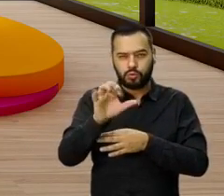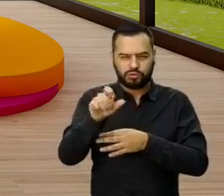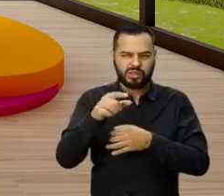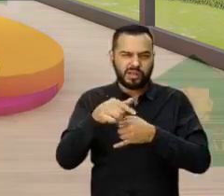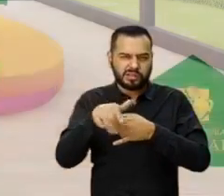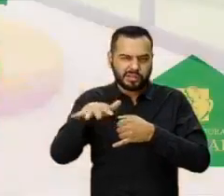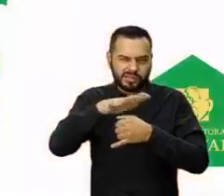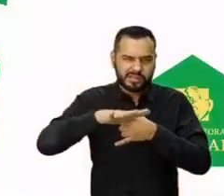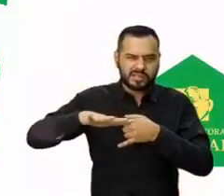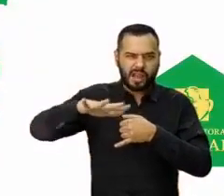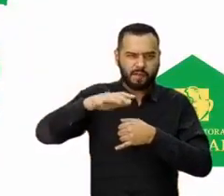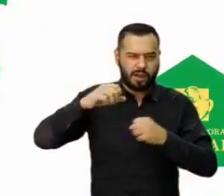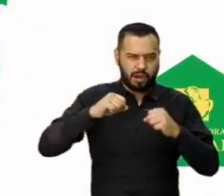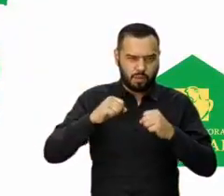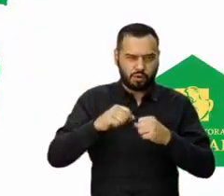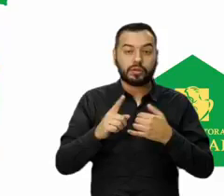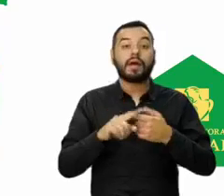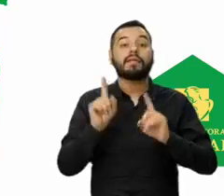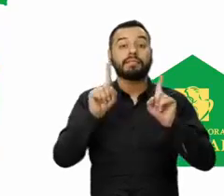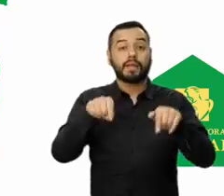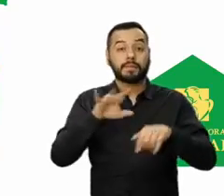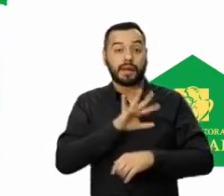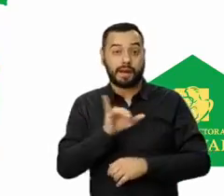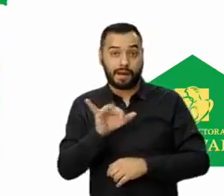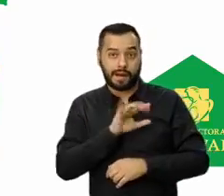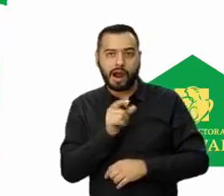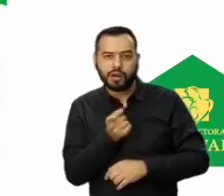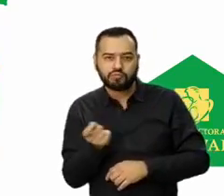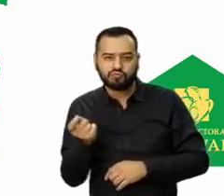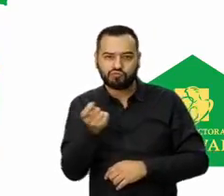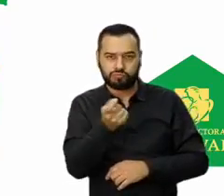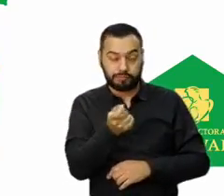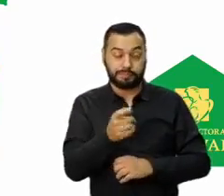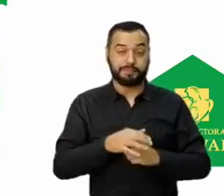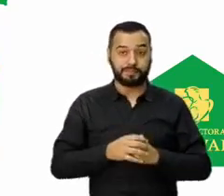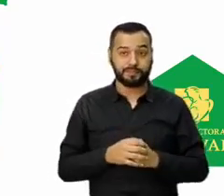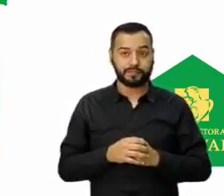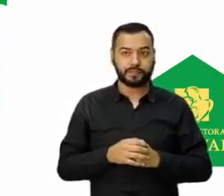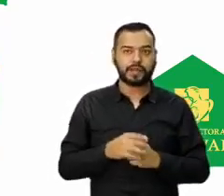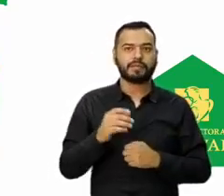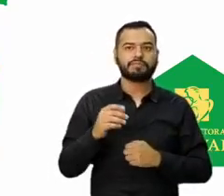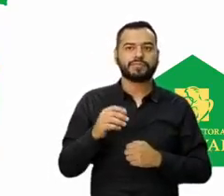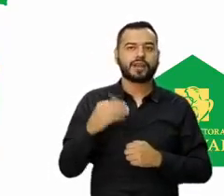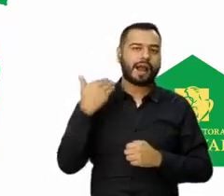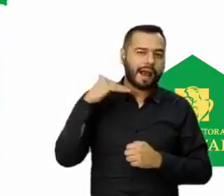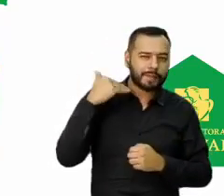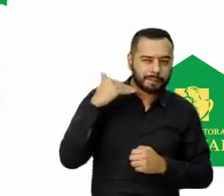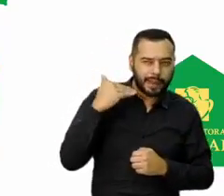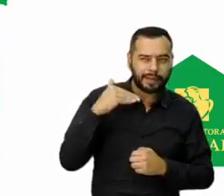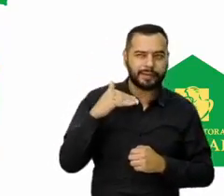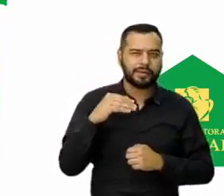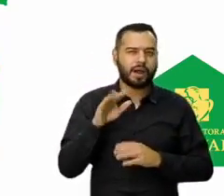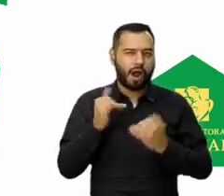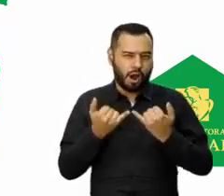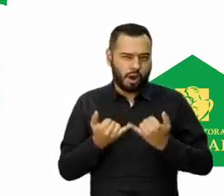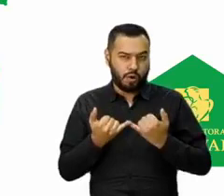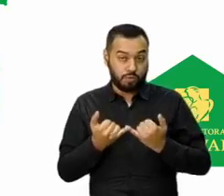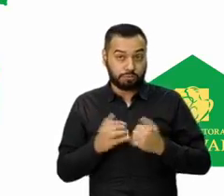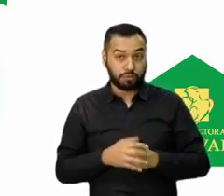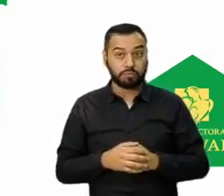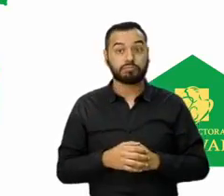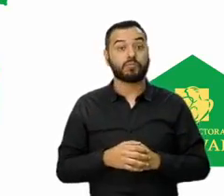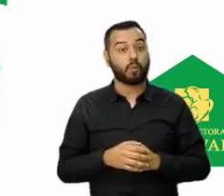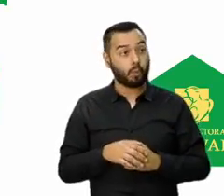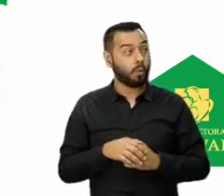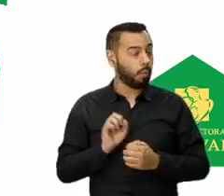Sabana. Adicionalmente Cali y sus alrededores, que son Armenia en este momento. Guau,